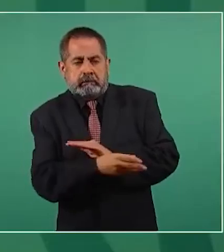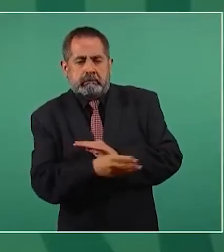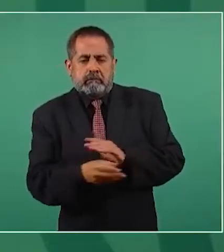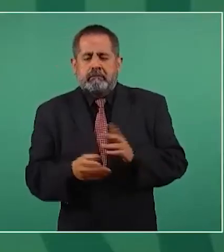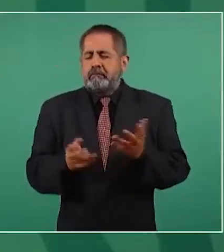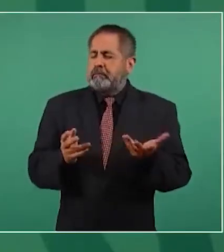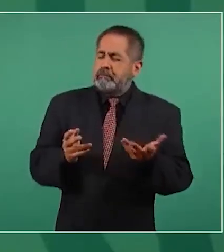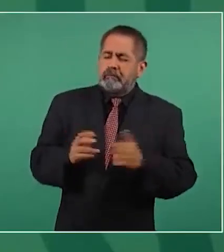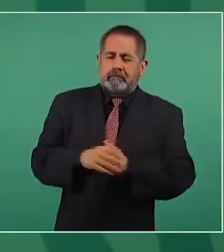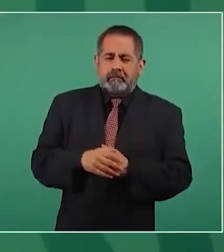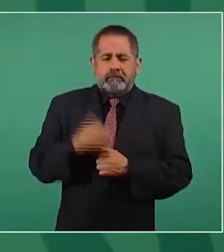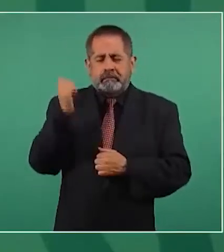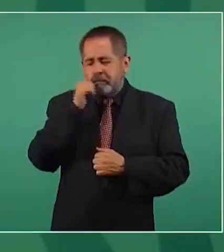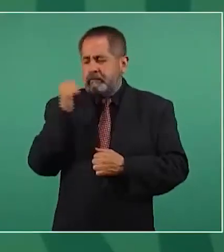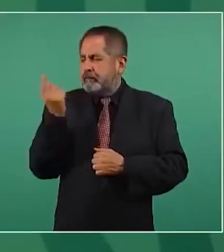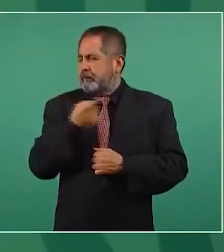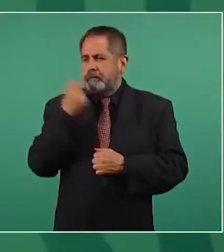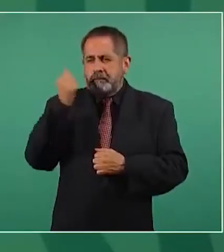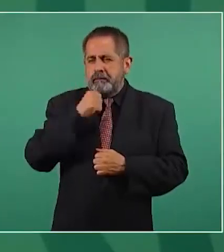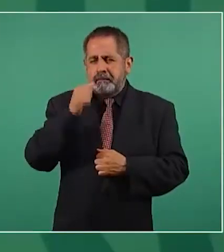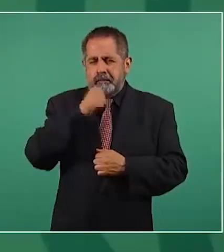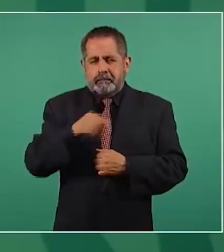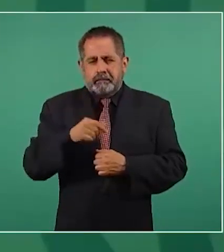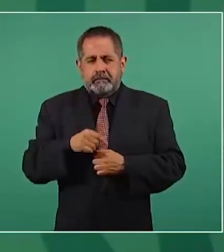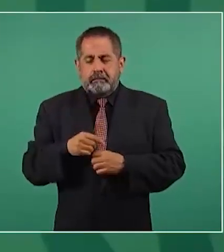que siempre se dan.